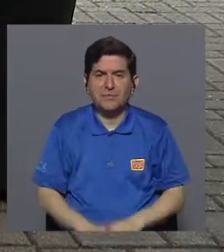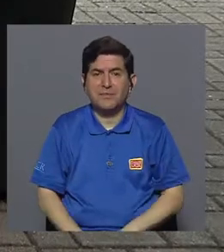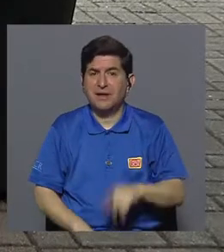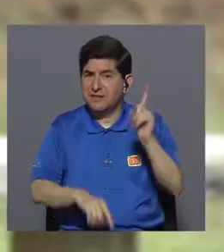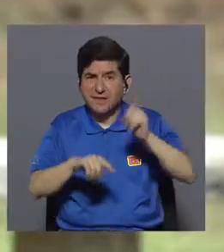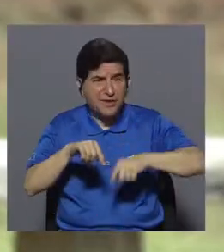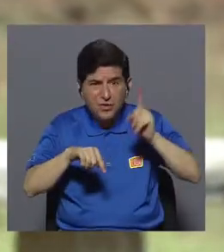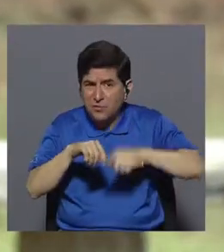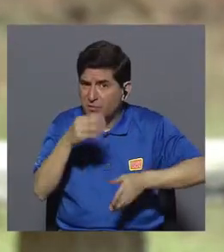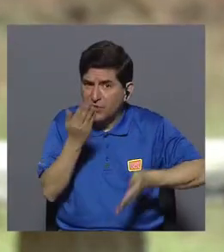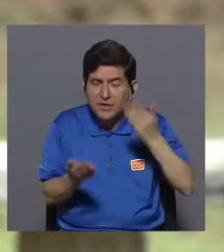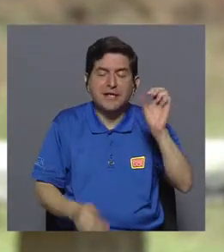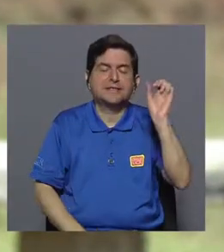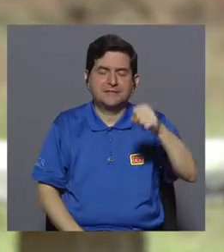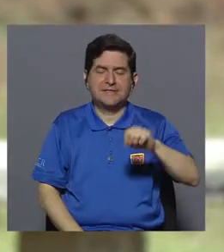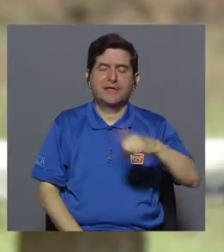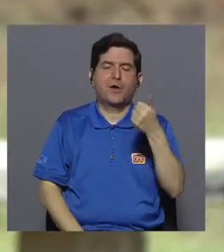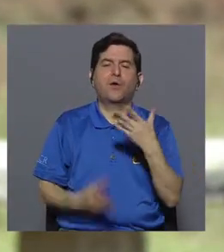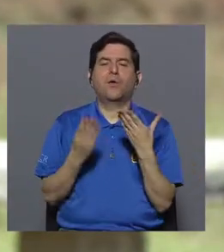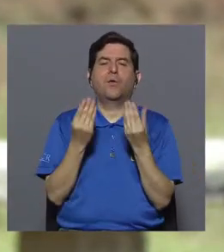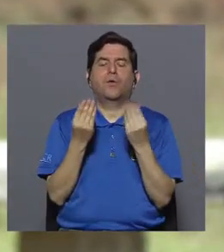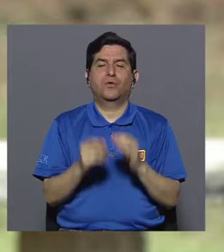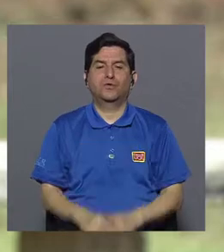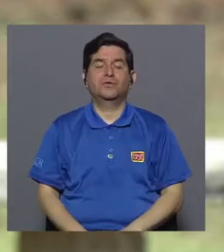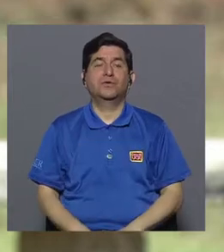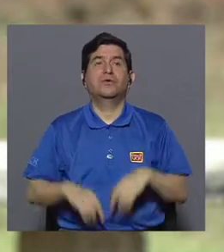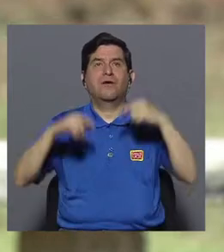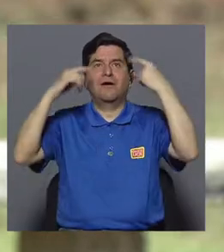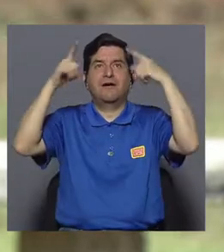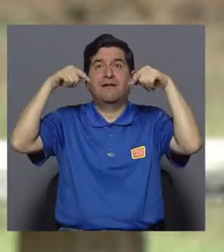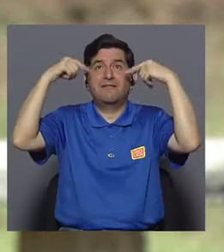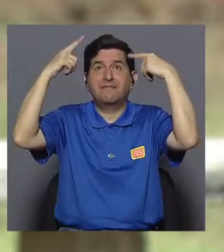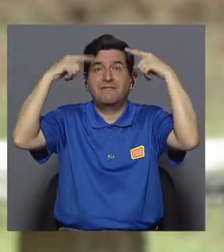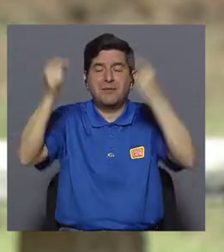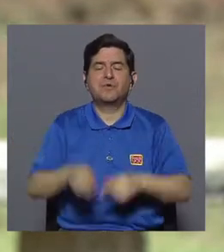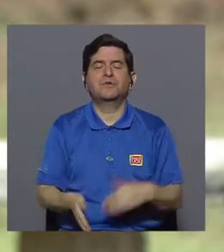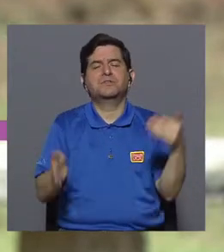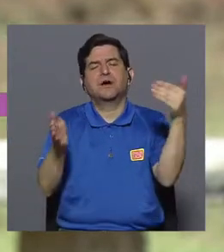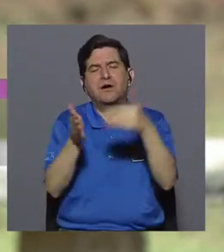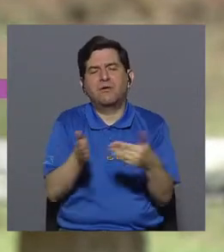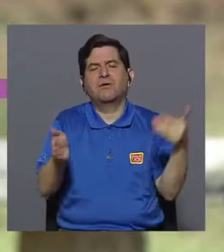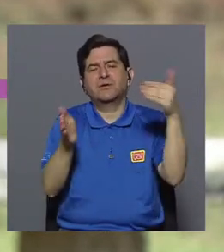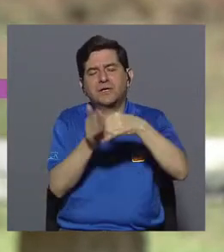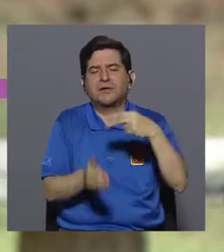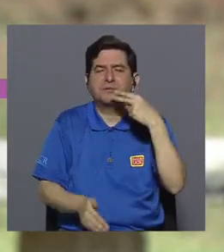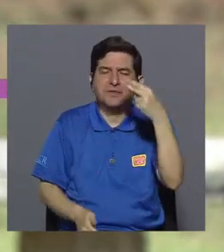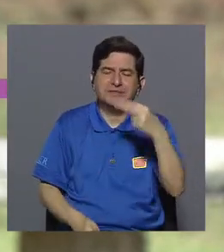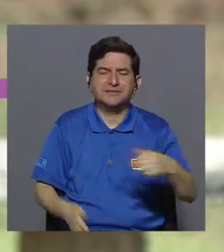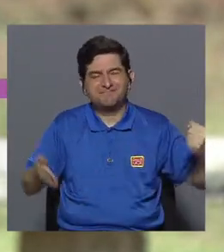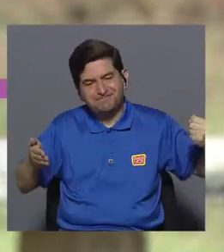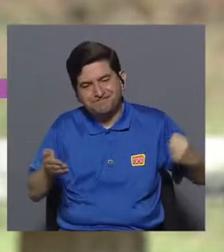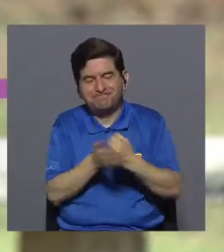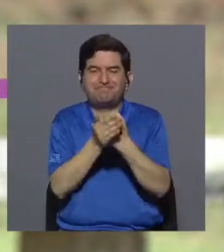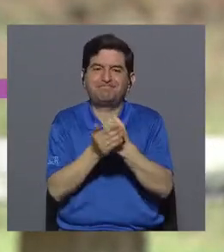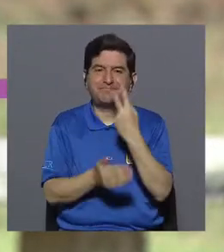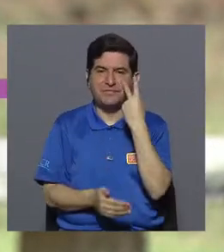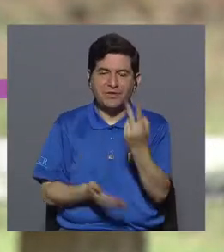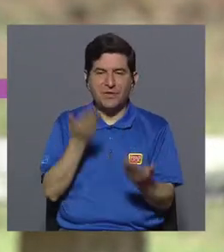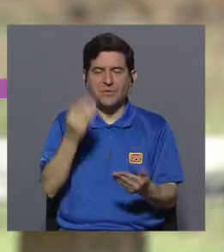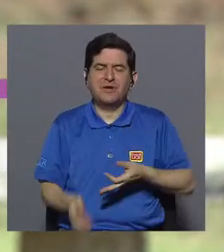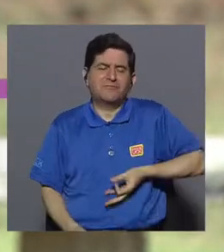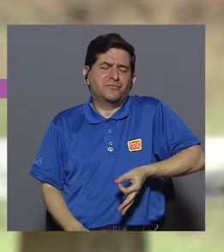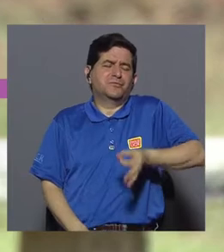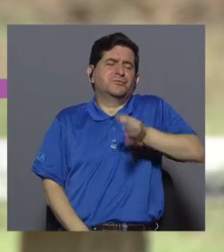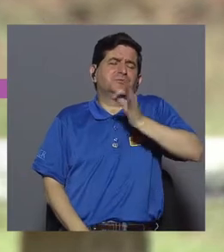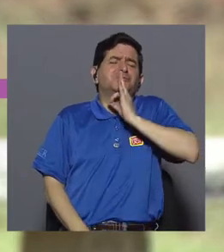haberlo logrado. Exacto. Otro miedo para ellos es la famosa recaída, el hecho de volver porque ellos lastimosamente lo ven